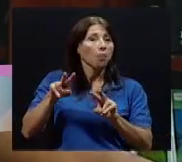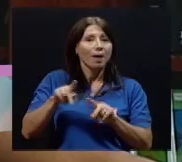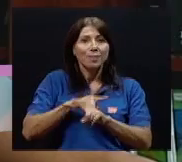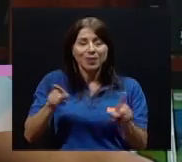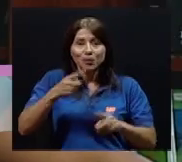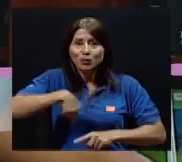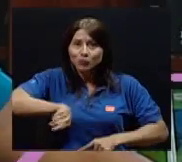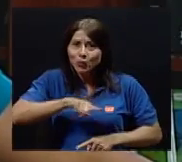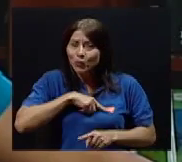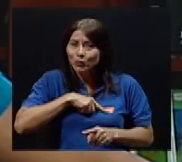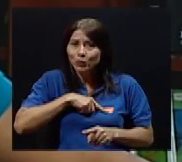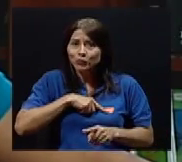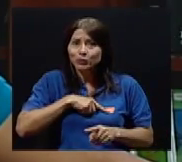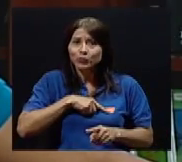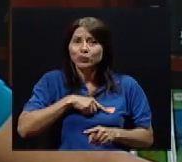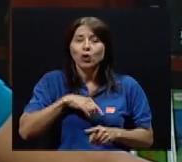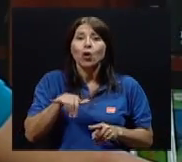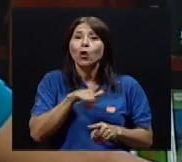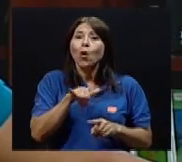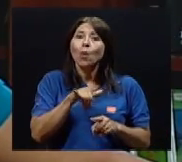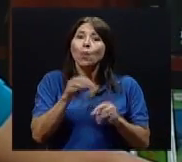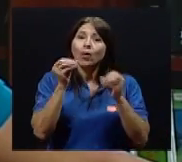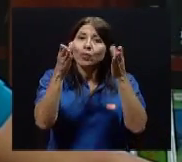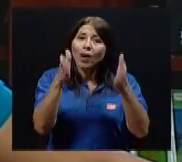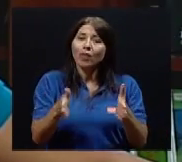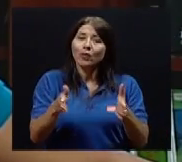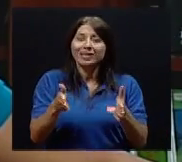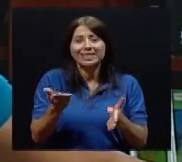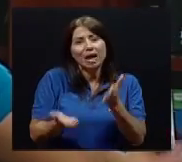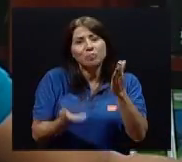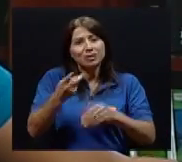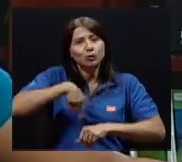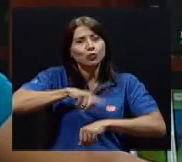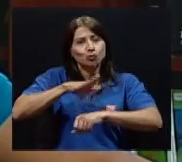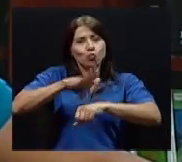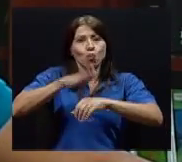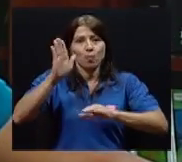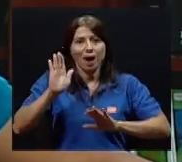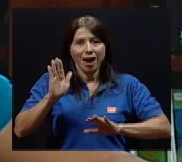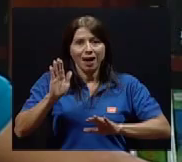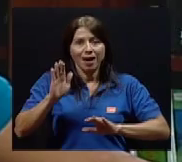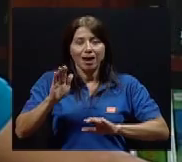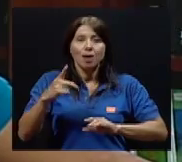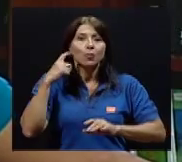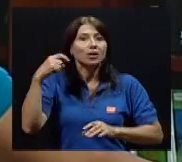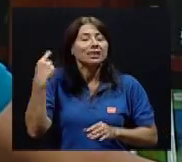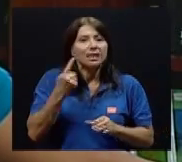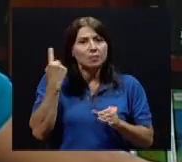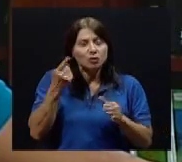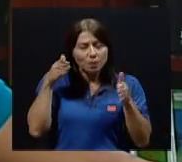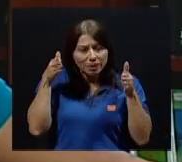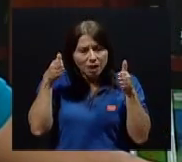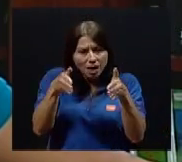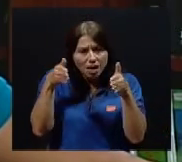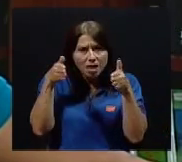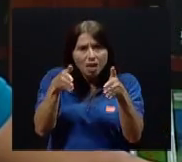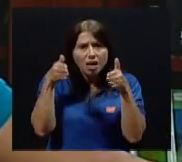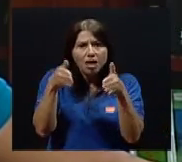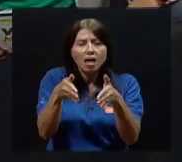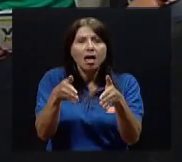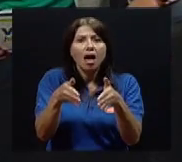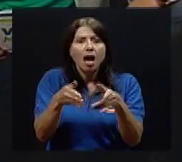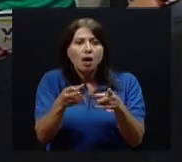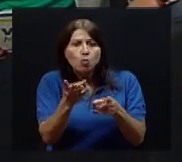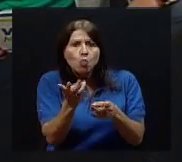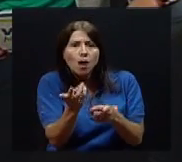gremio tener un parte culpa, ¿verdad? Lo que sucede es que se ha venido enfocando mucho en lo que es la parte cuantitativa, cuántos abdominales hace una persona